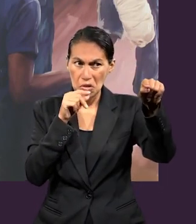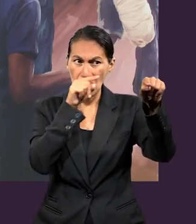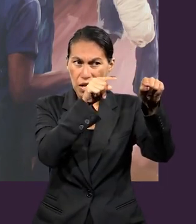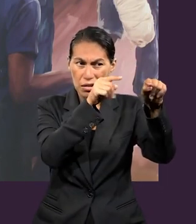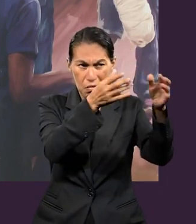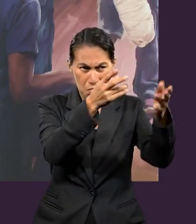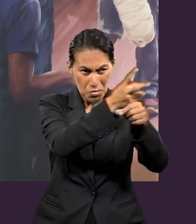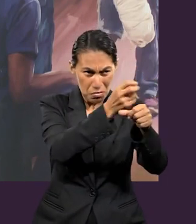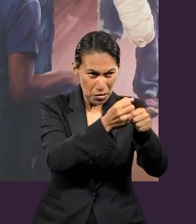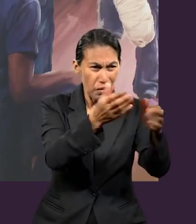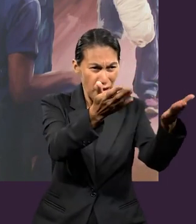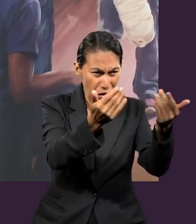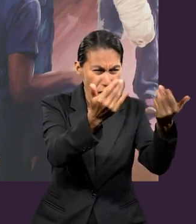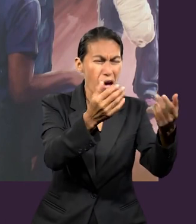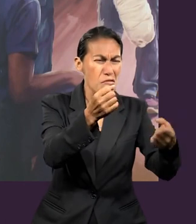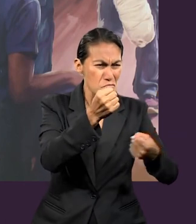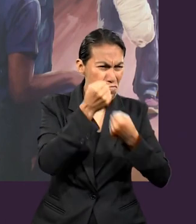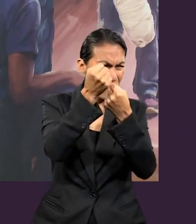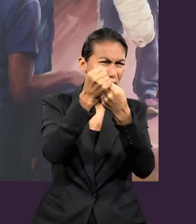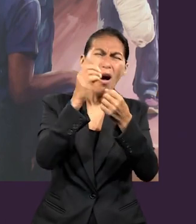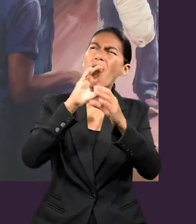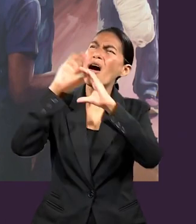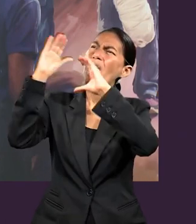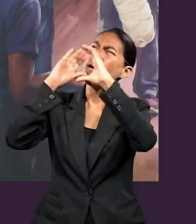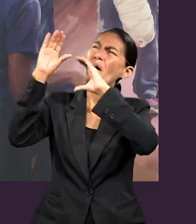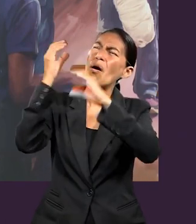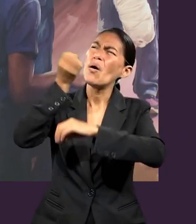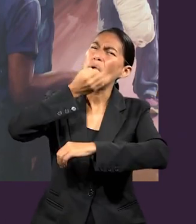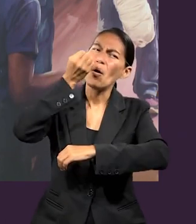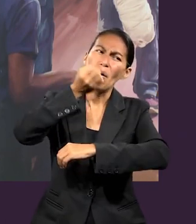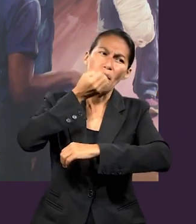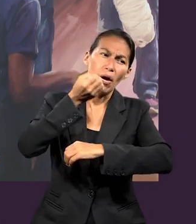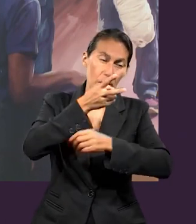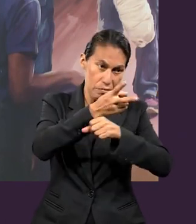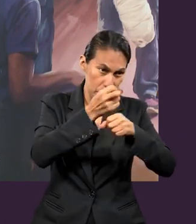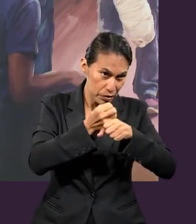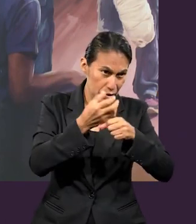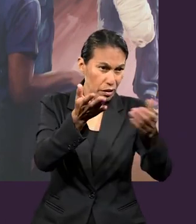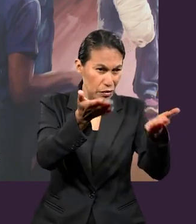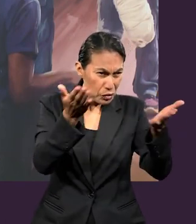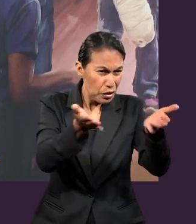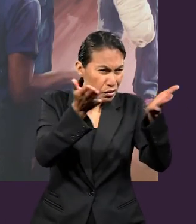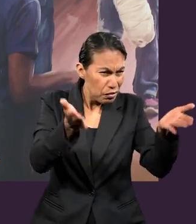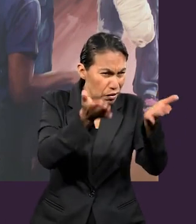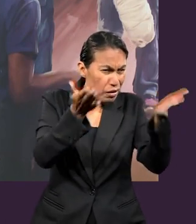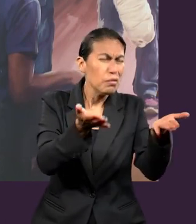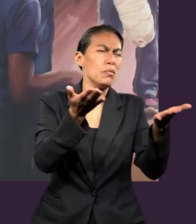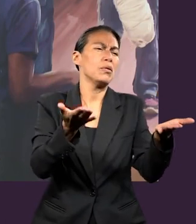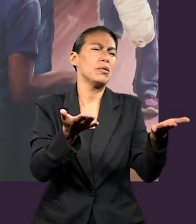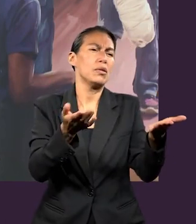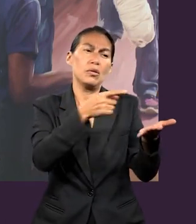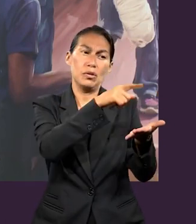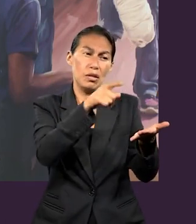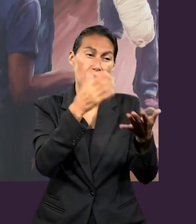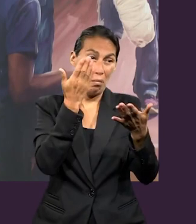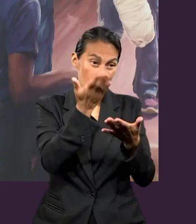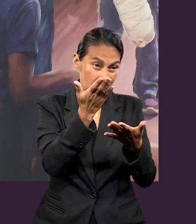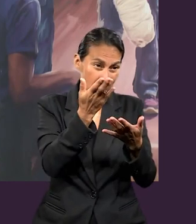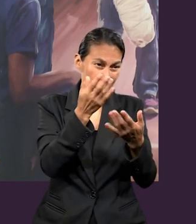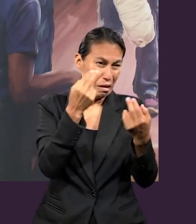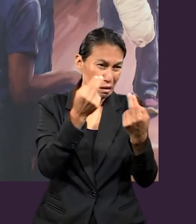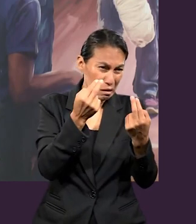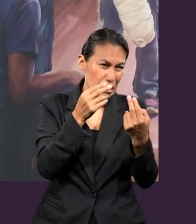comunicarse con Dios, a fortalecer la parte de las oraciones hacia el Padre y pedir lo que necesiten,